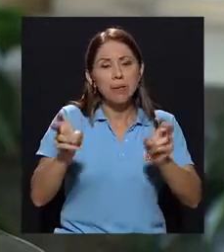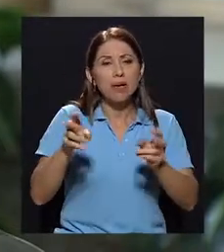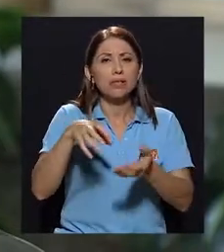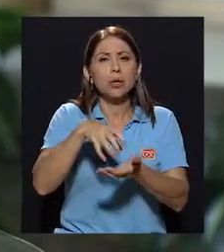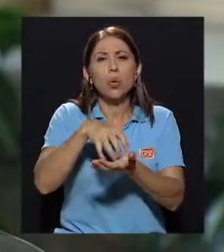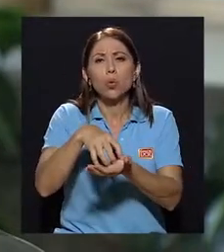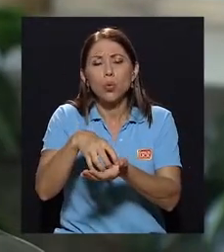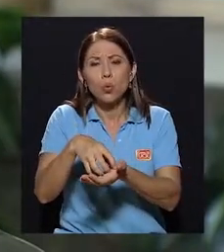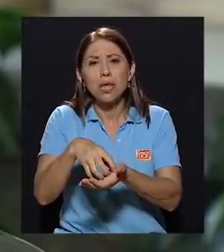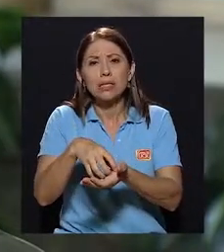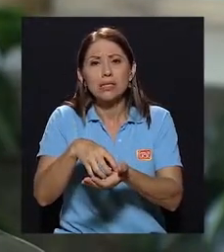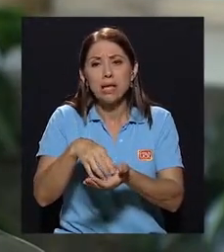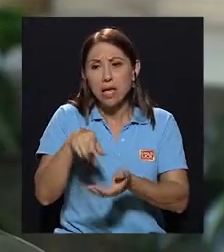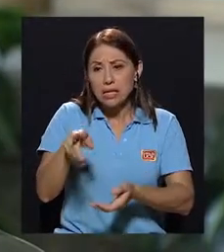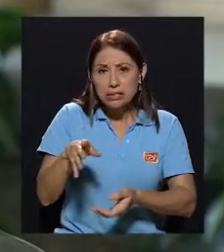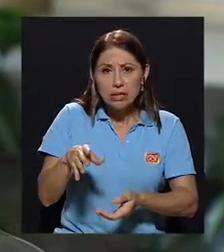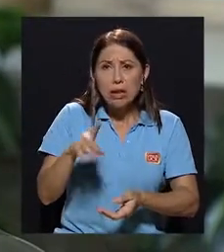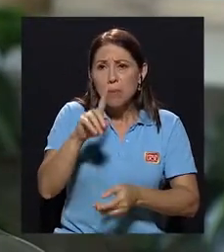qué es eso de la muerte.